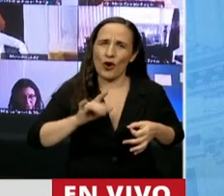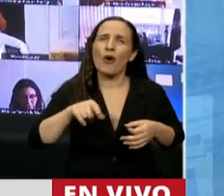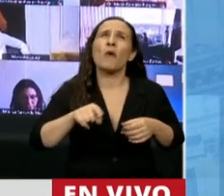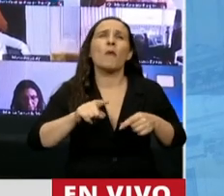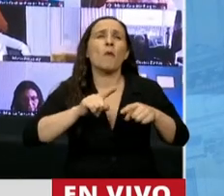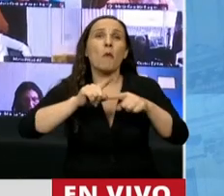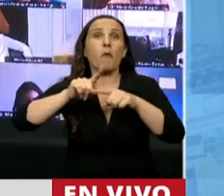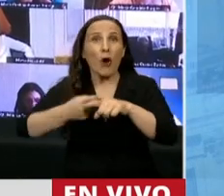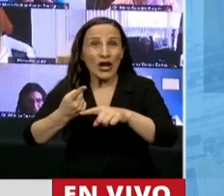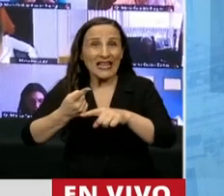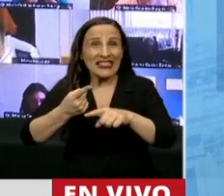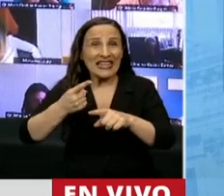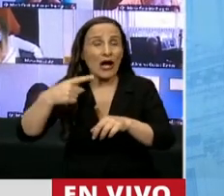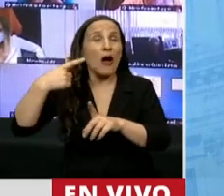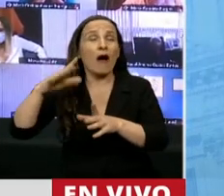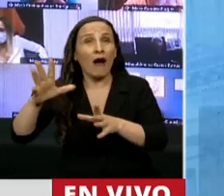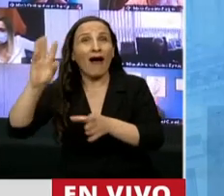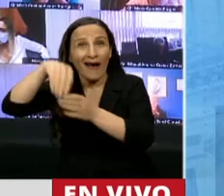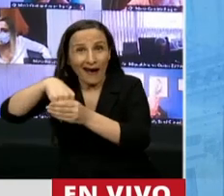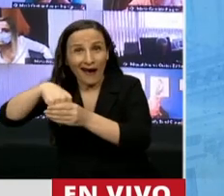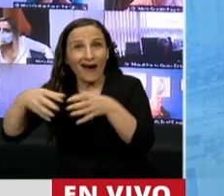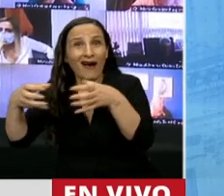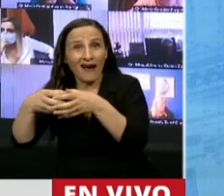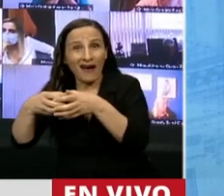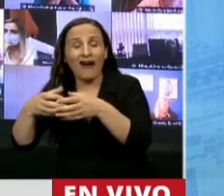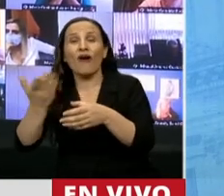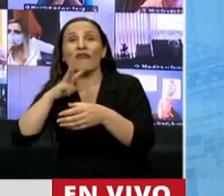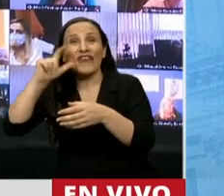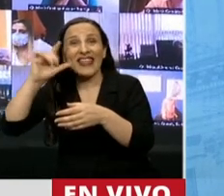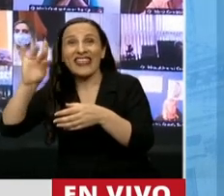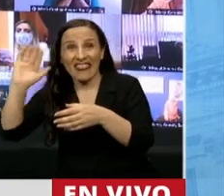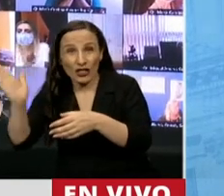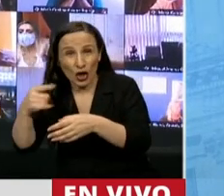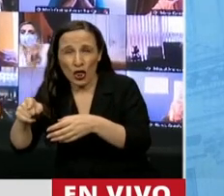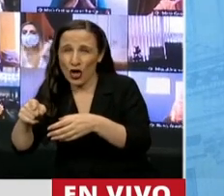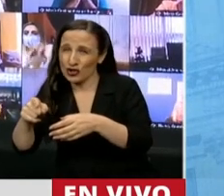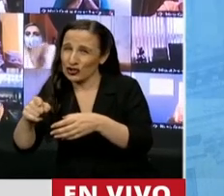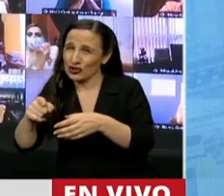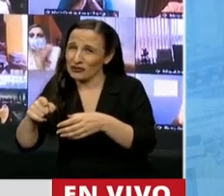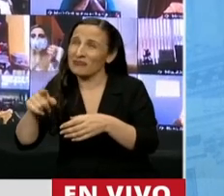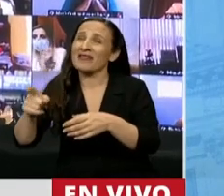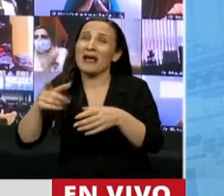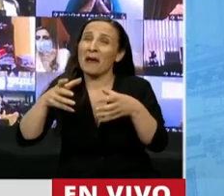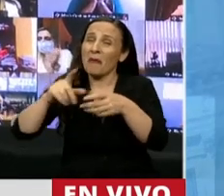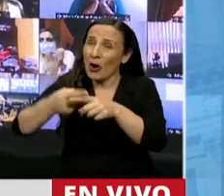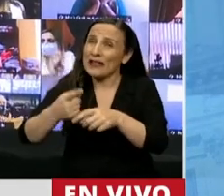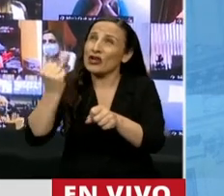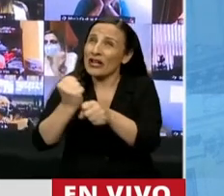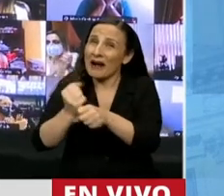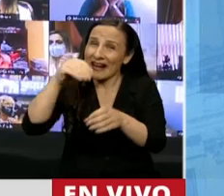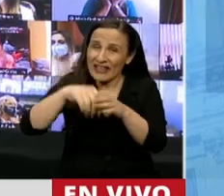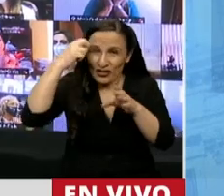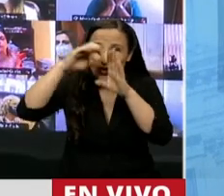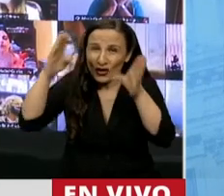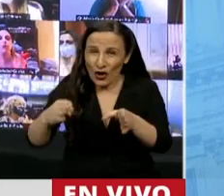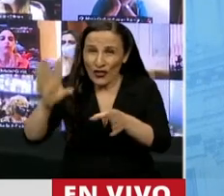político y del Frente de Todos. Cada vez dudo más que se pueda ser político, parlamentario y del Frente de Todos.